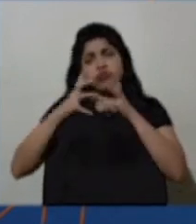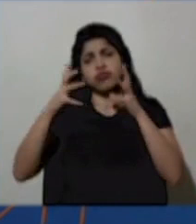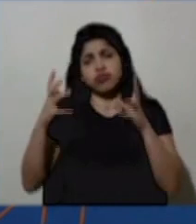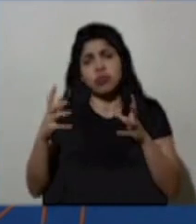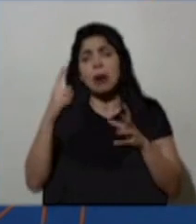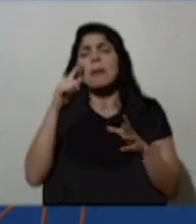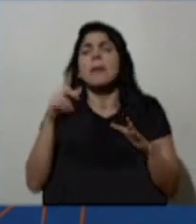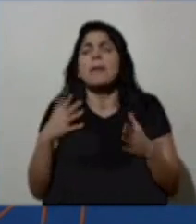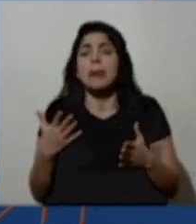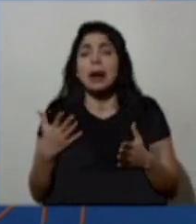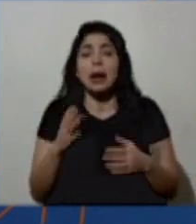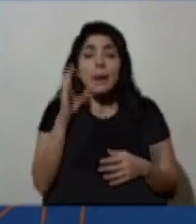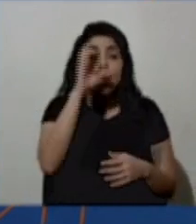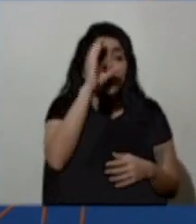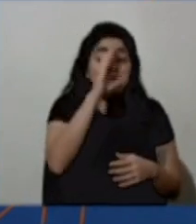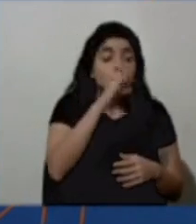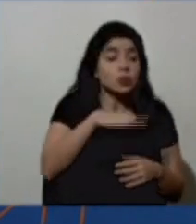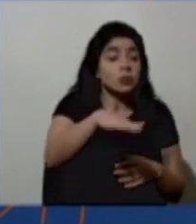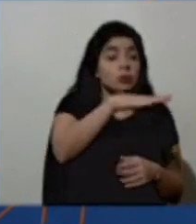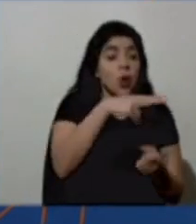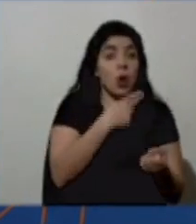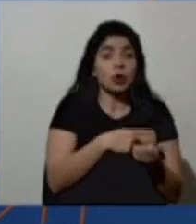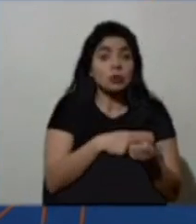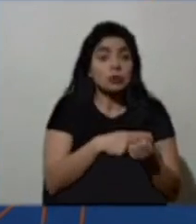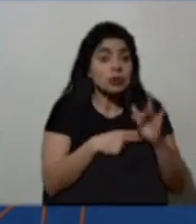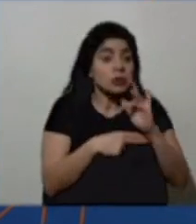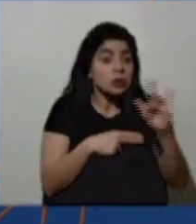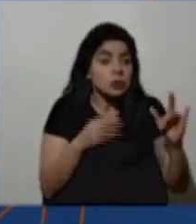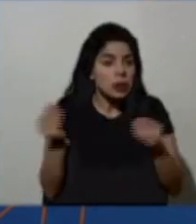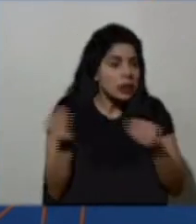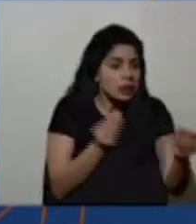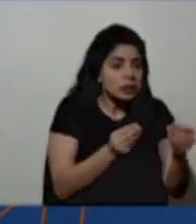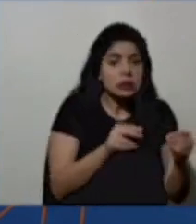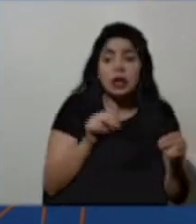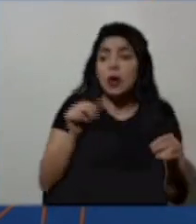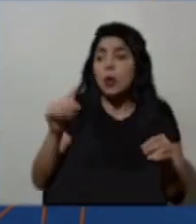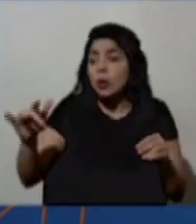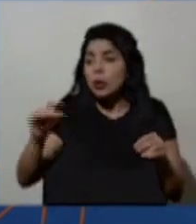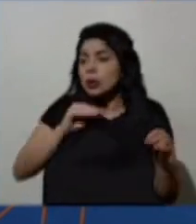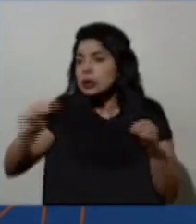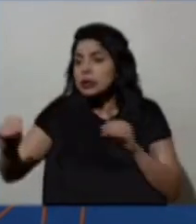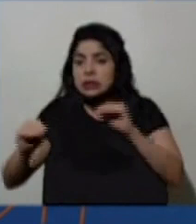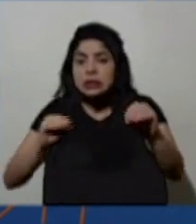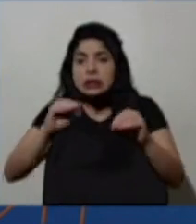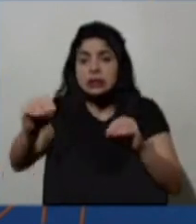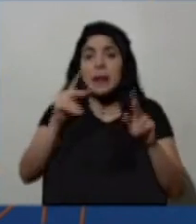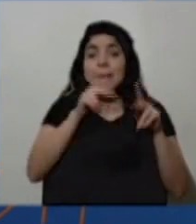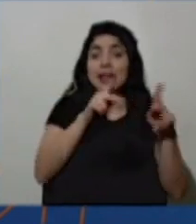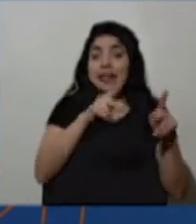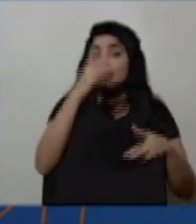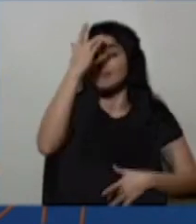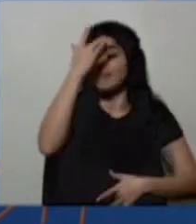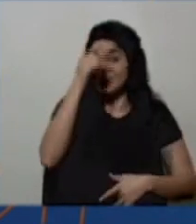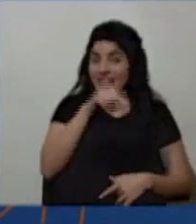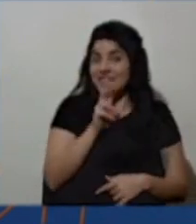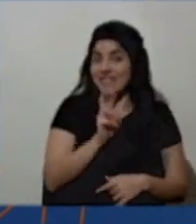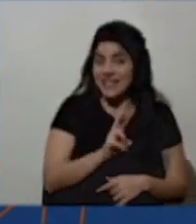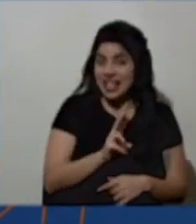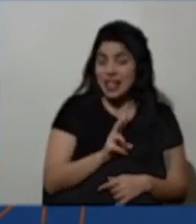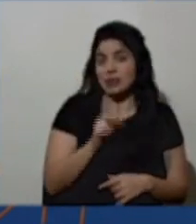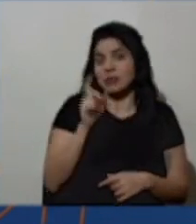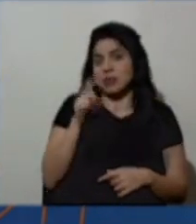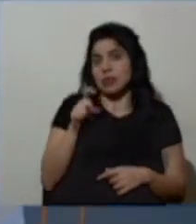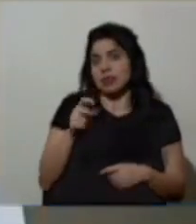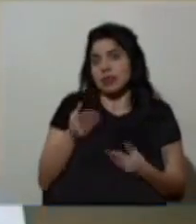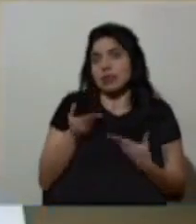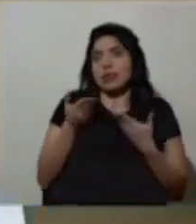disponer de los espacios en el sistema hospitalario para poder atender las personas enfermas por el virus y que requieran una atención